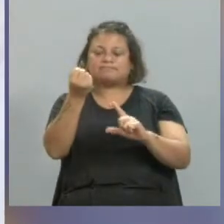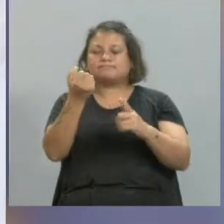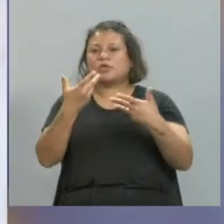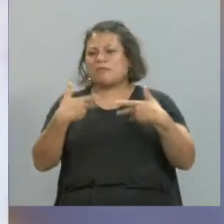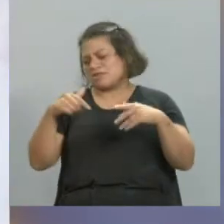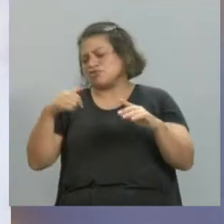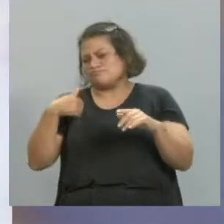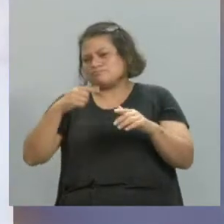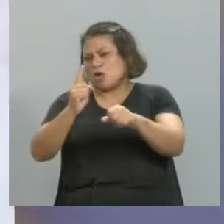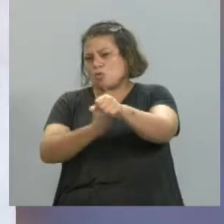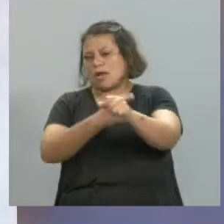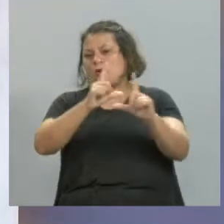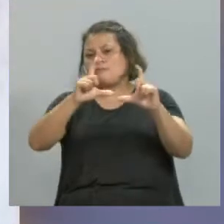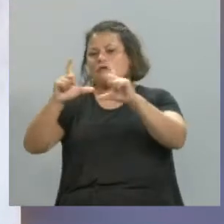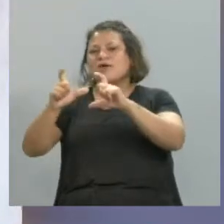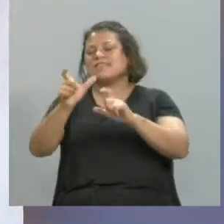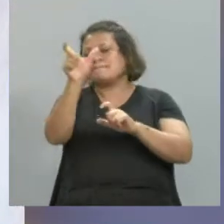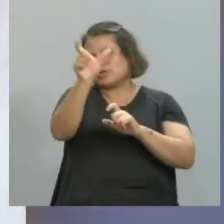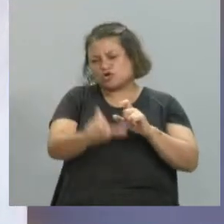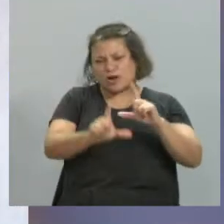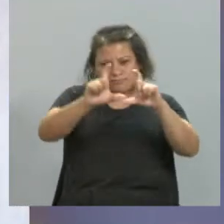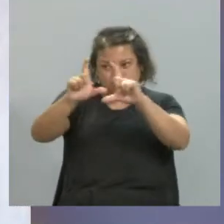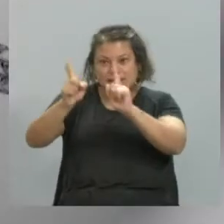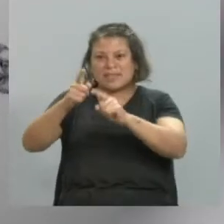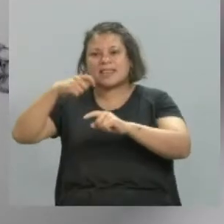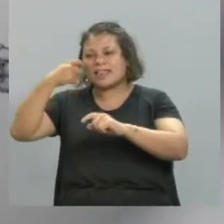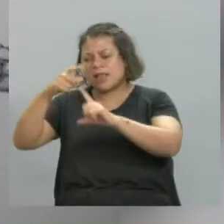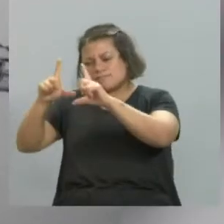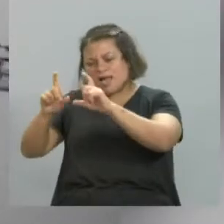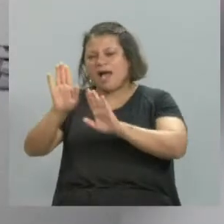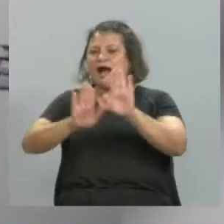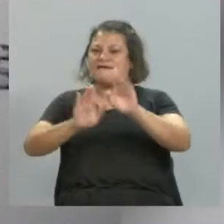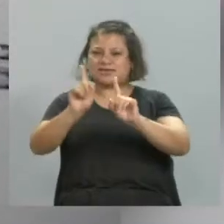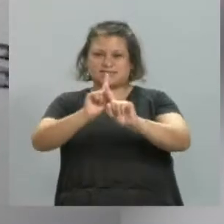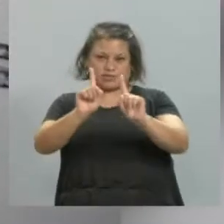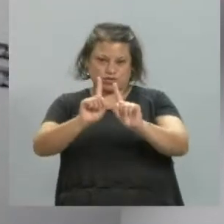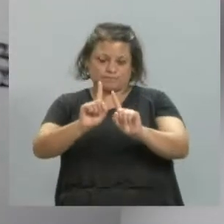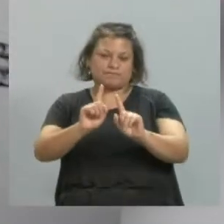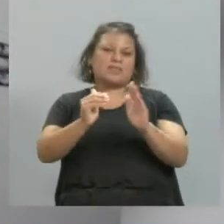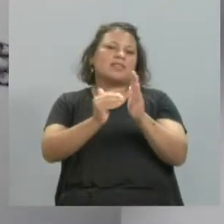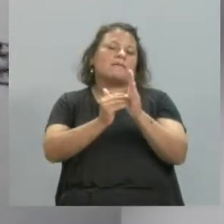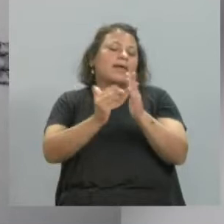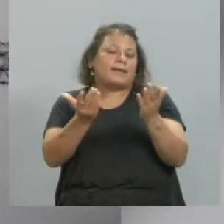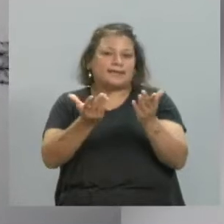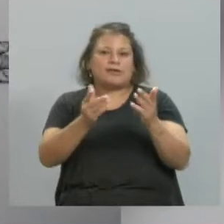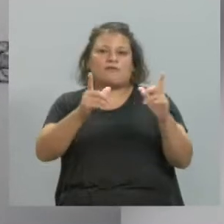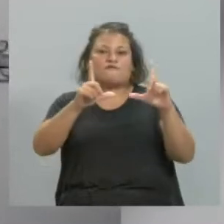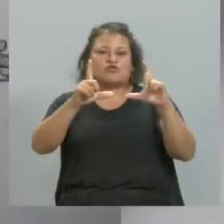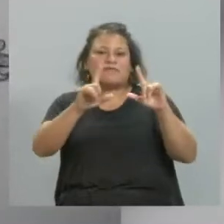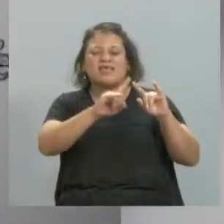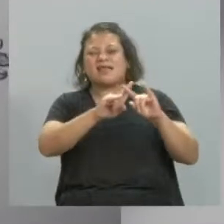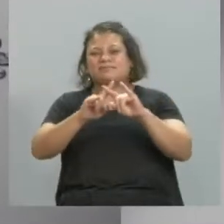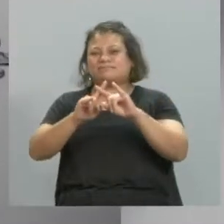tomo fotografías de personas y de animales. A veces no, a veces tomo alguna fotografía de la web